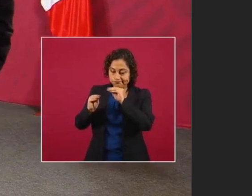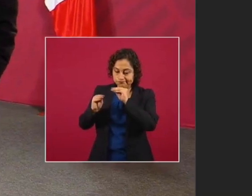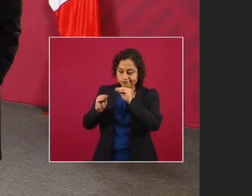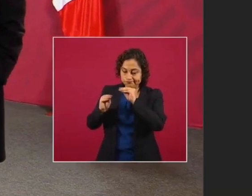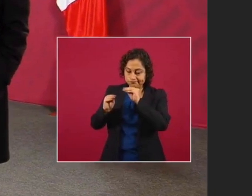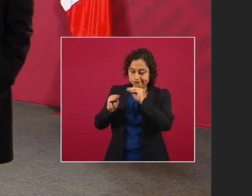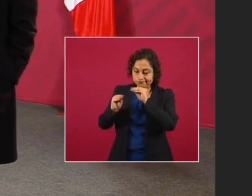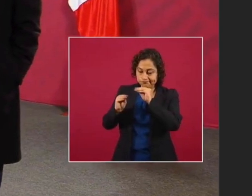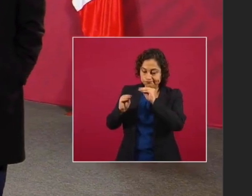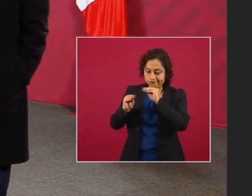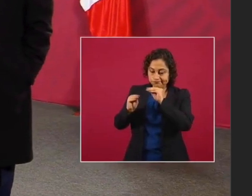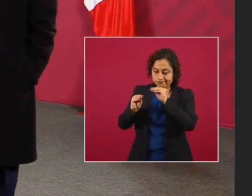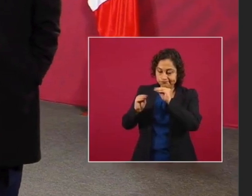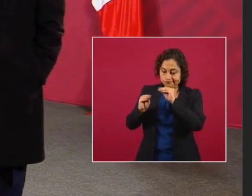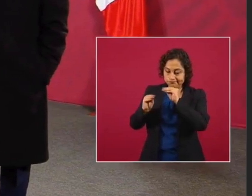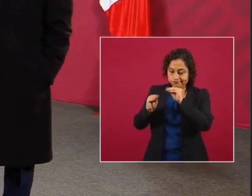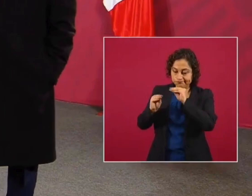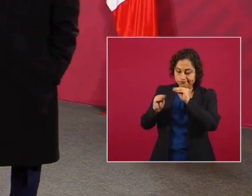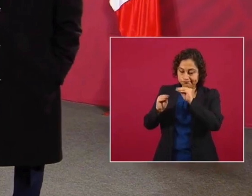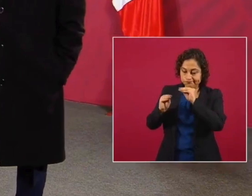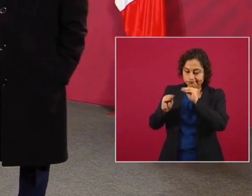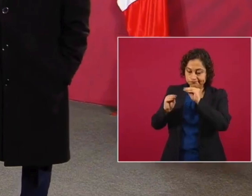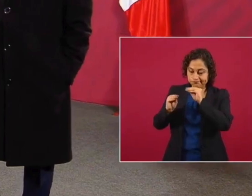pueda vivir